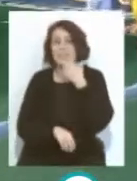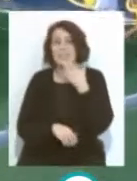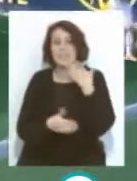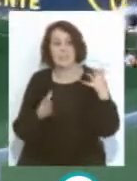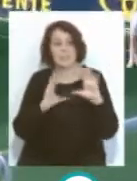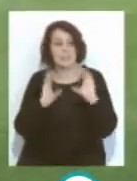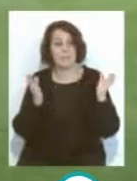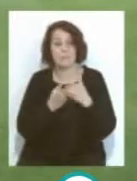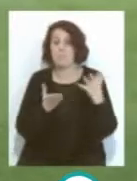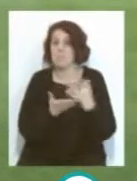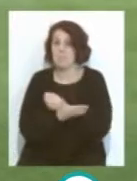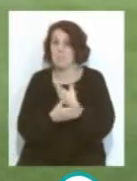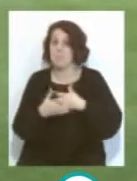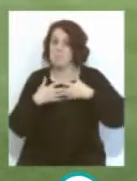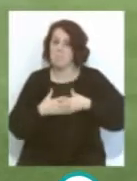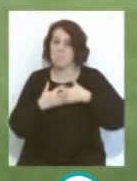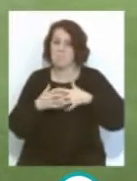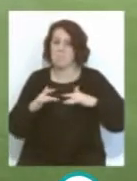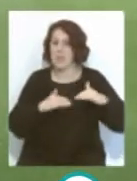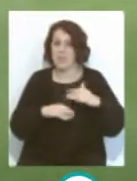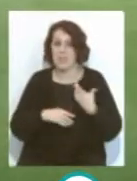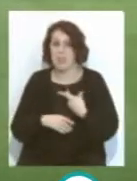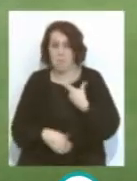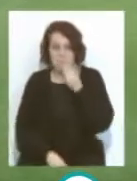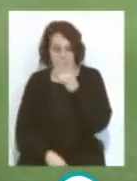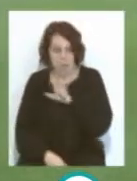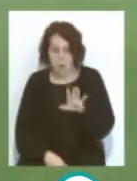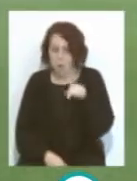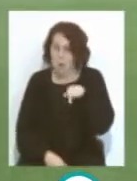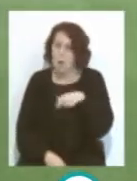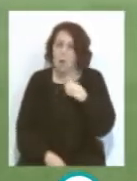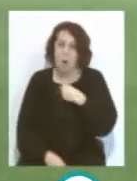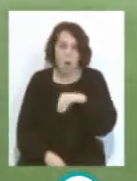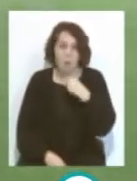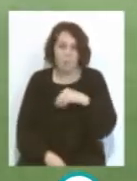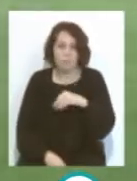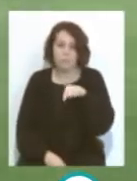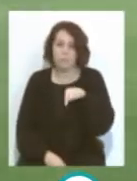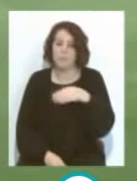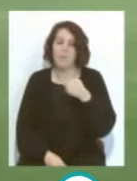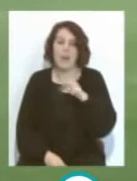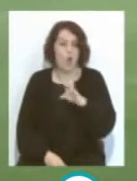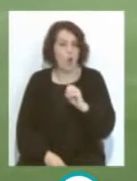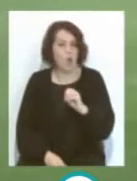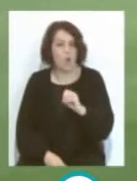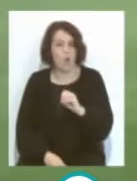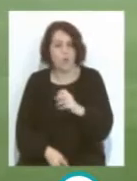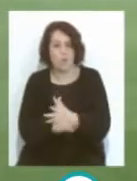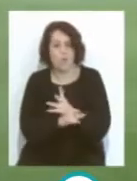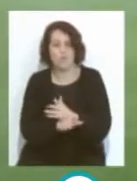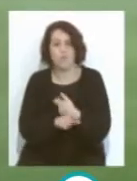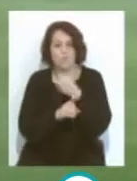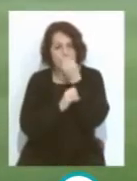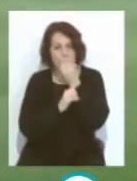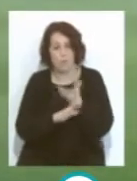el equipo funcionó, fue uno de los mejores partidos que le he visto esta temporada al filial, con un Marbaró, que estuvo